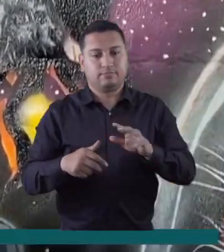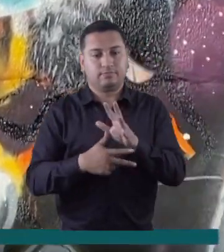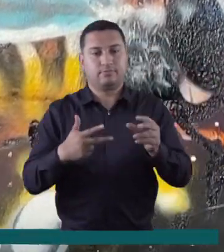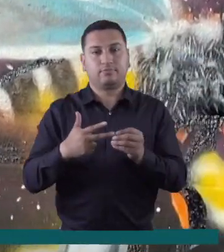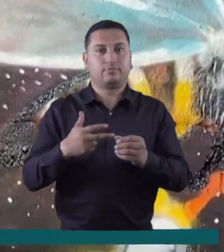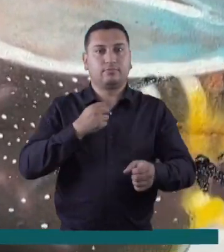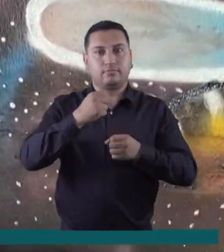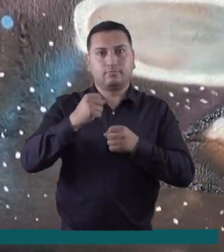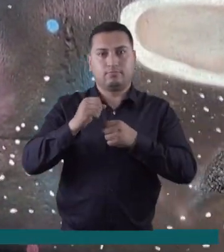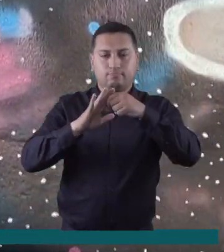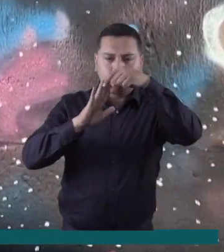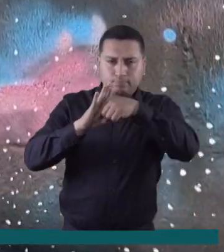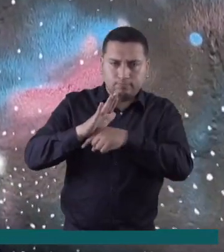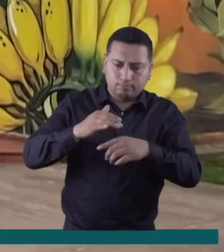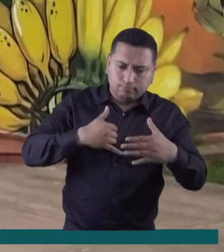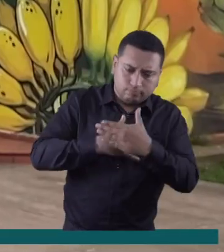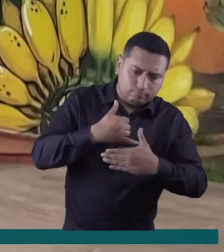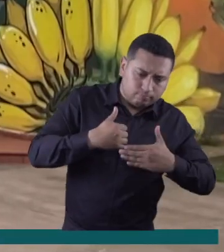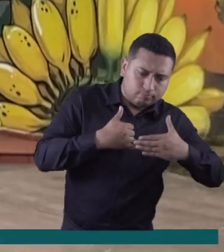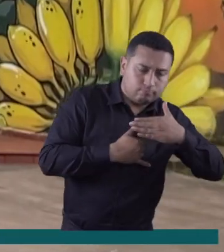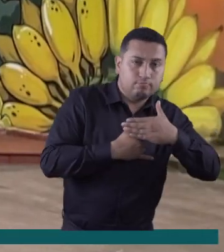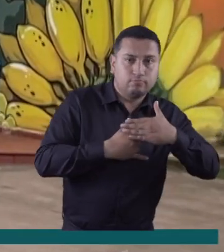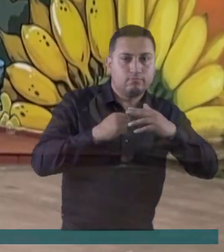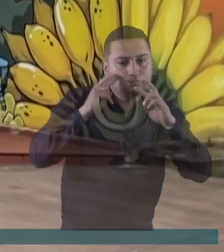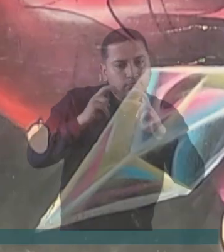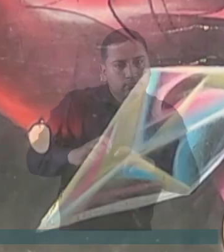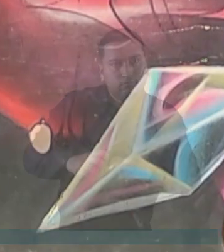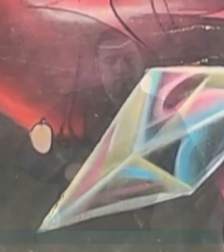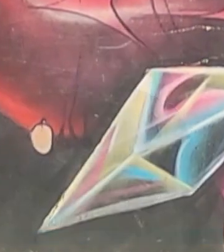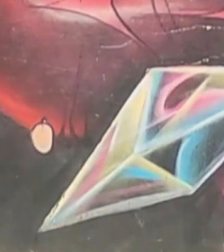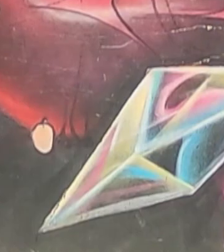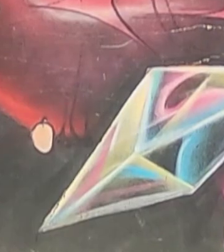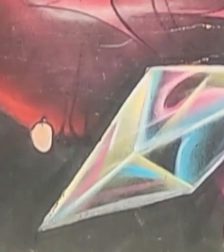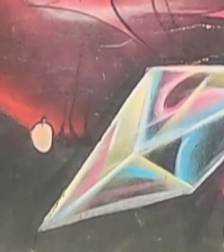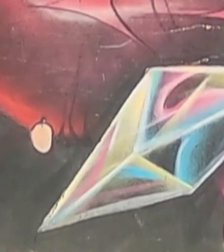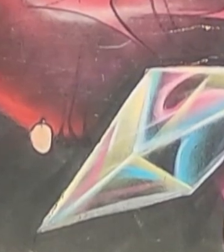Estamos en Enlace 13, periodismo a profundidad en nuestras regiones.